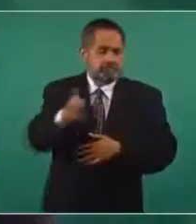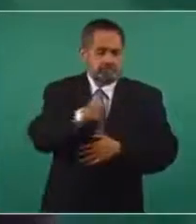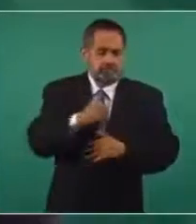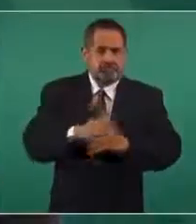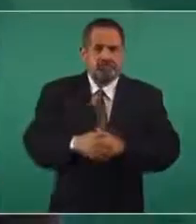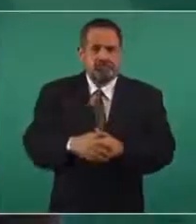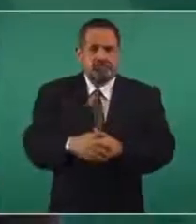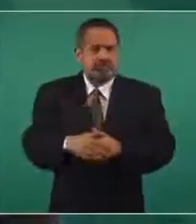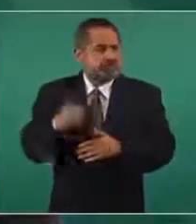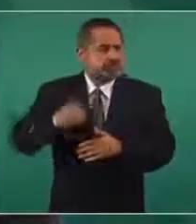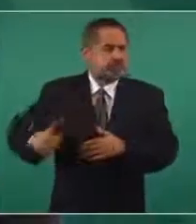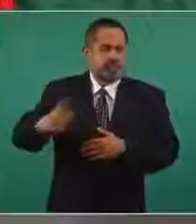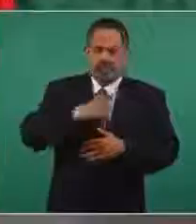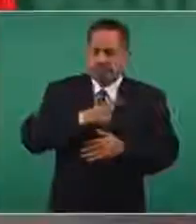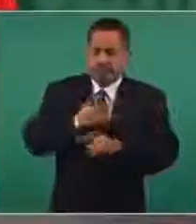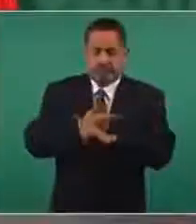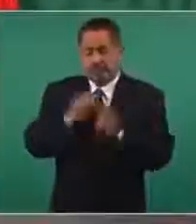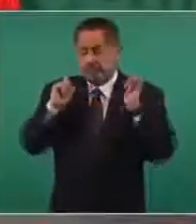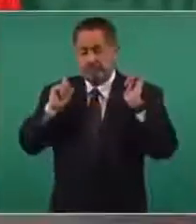Tenemos que tener libertad.